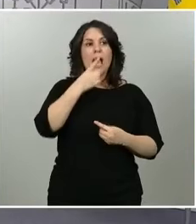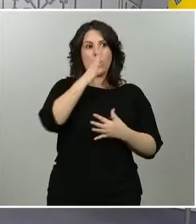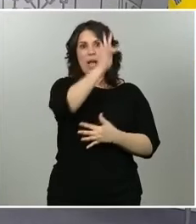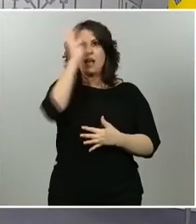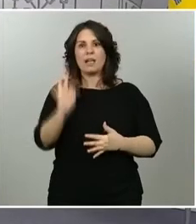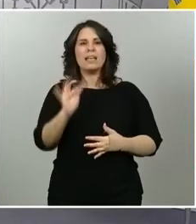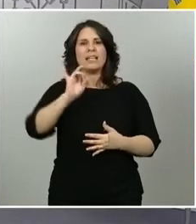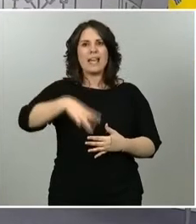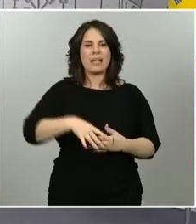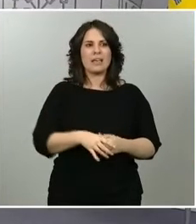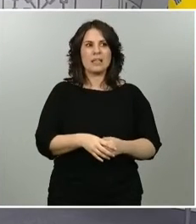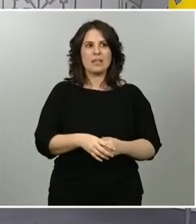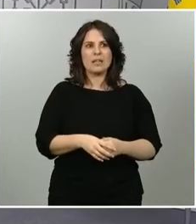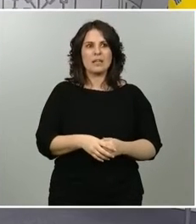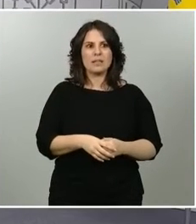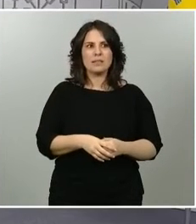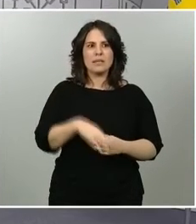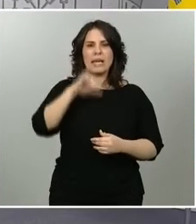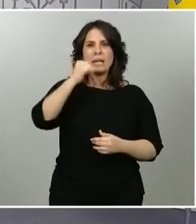A ver si está dispuesta IB3.